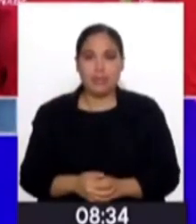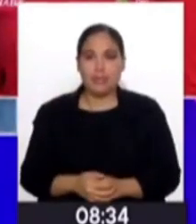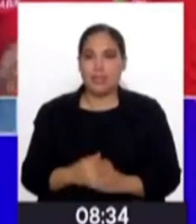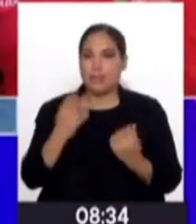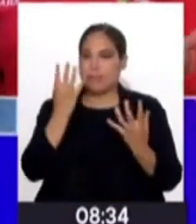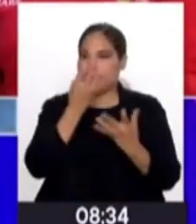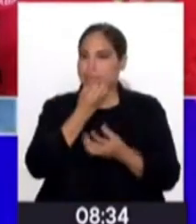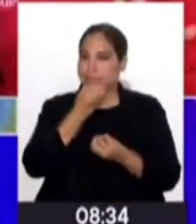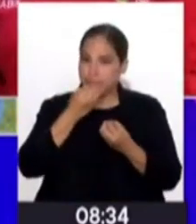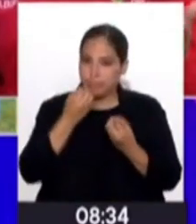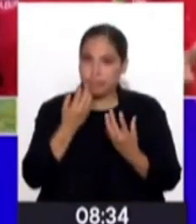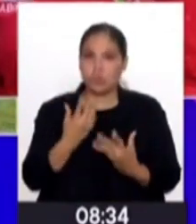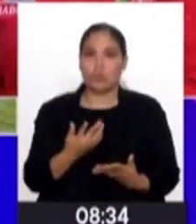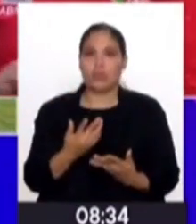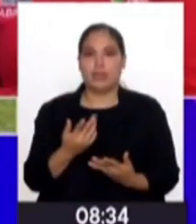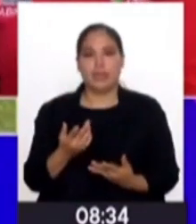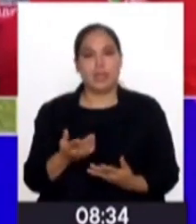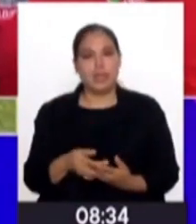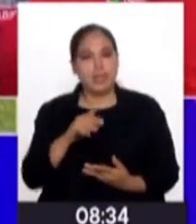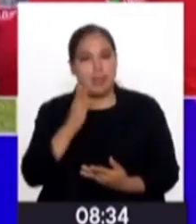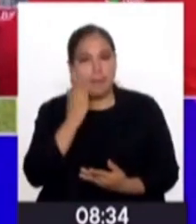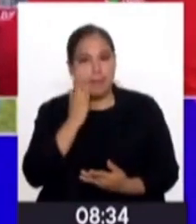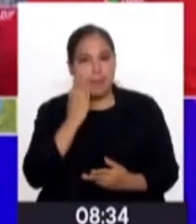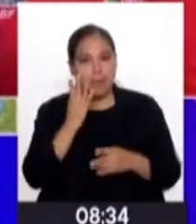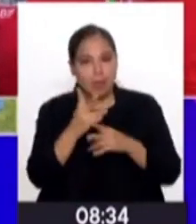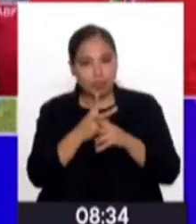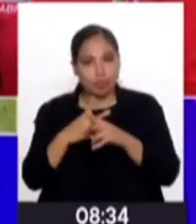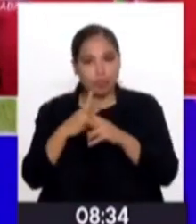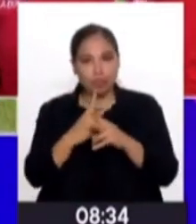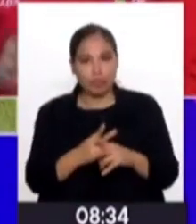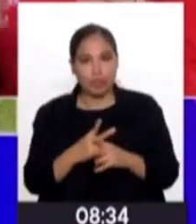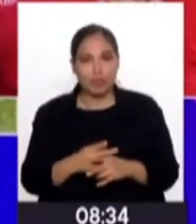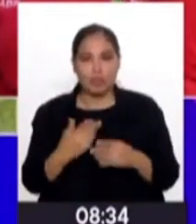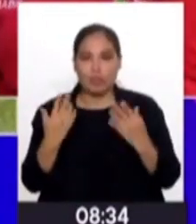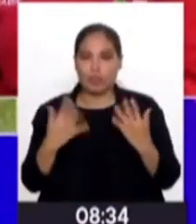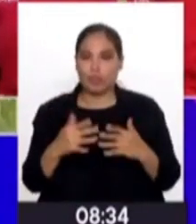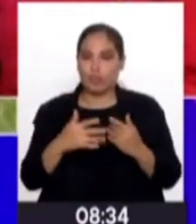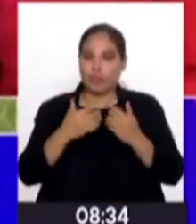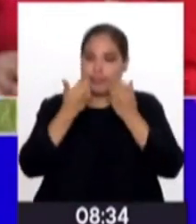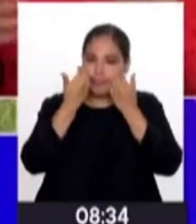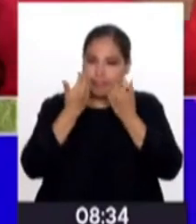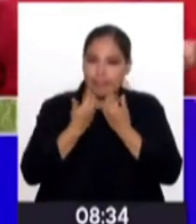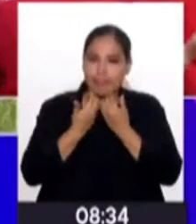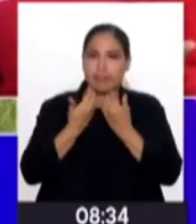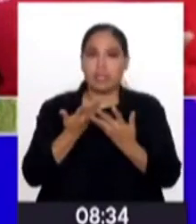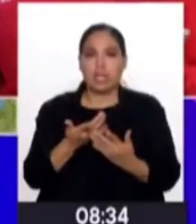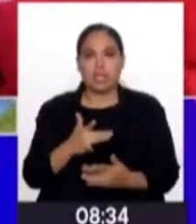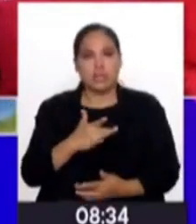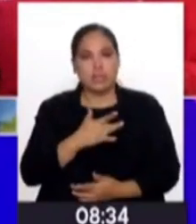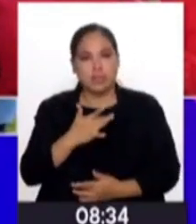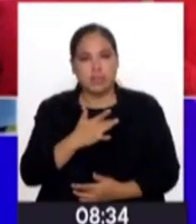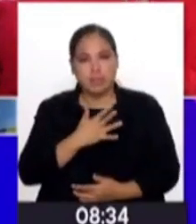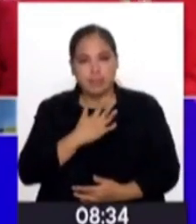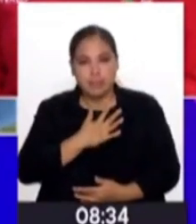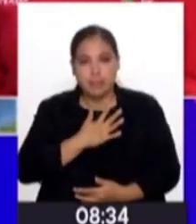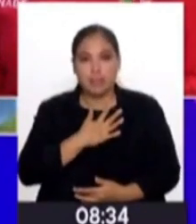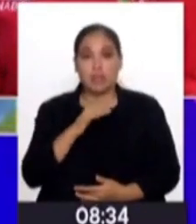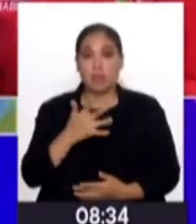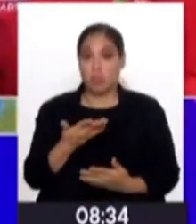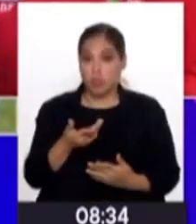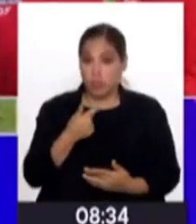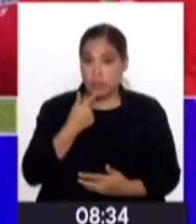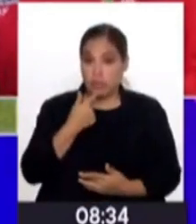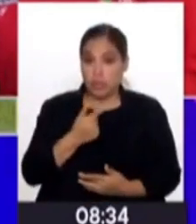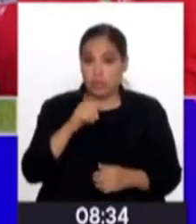es maravillosa la labor que realizan estas mamás cuidadoras. No sabes el cariño, la sensibilidad que tienen, porque como te